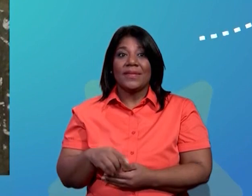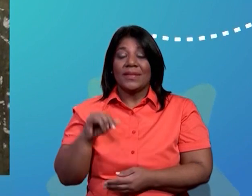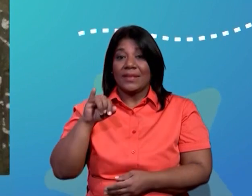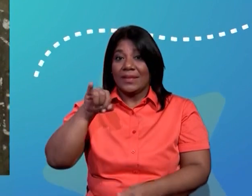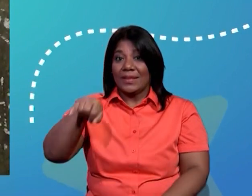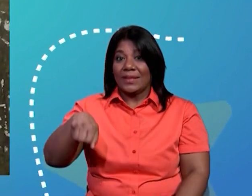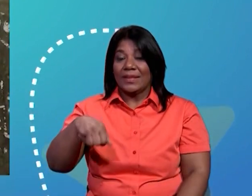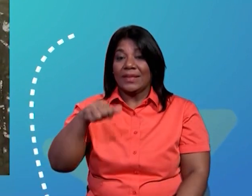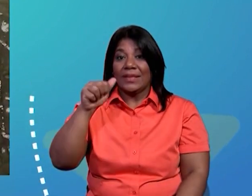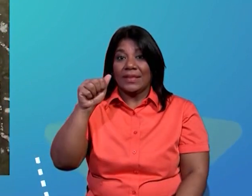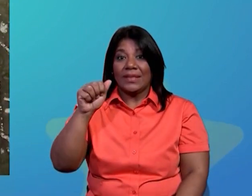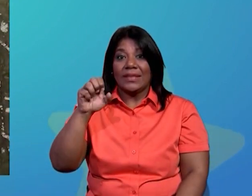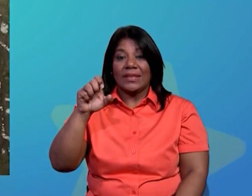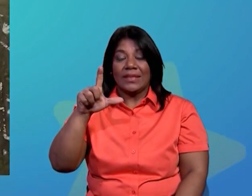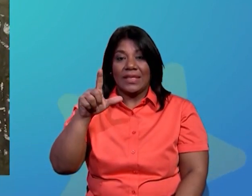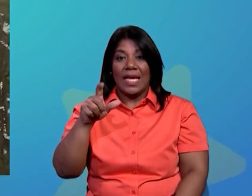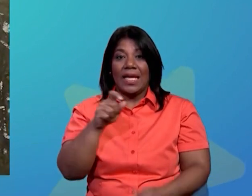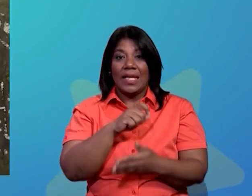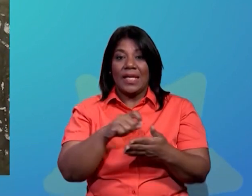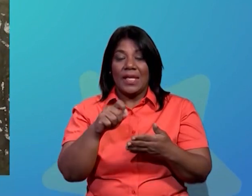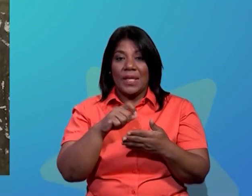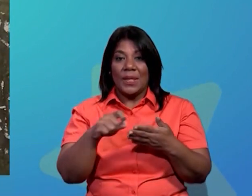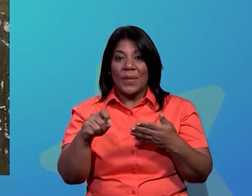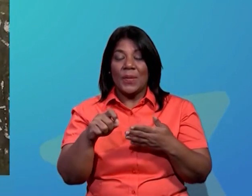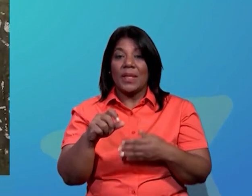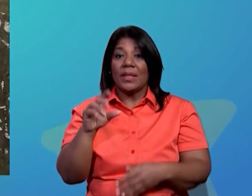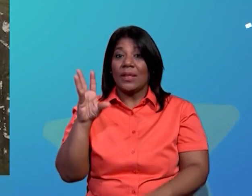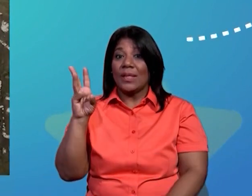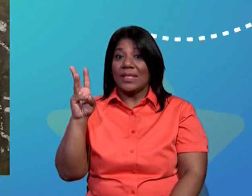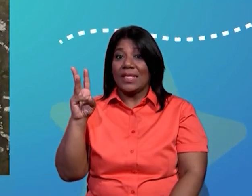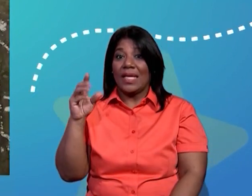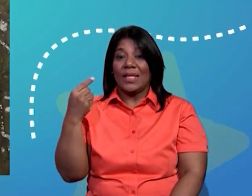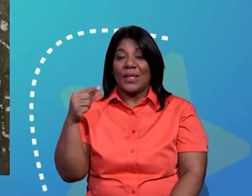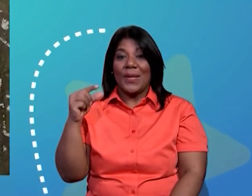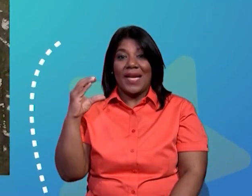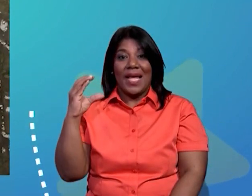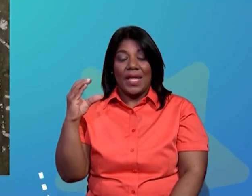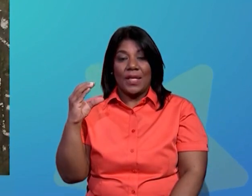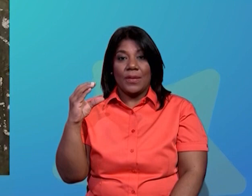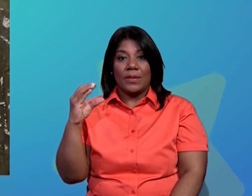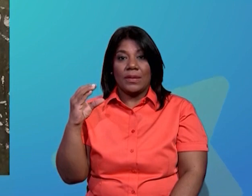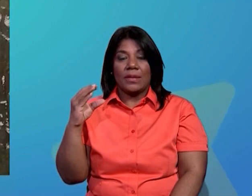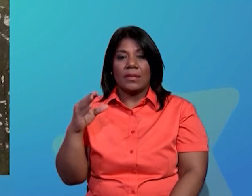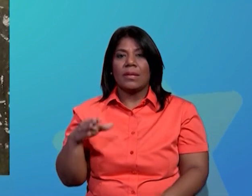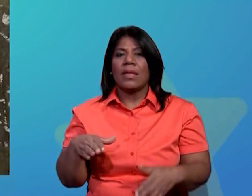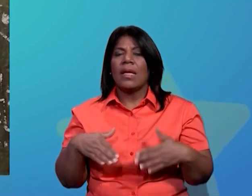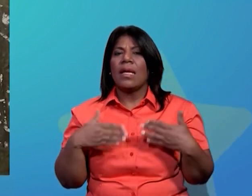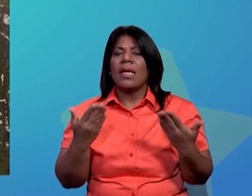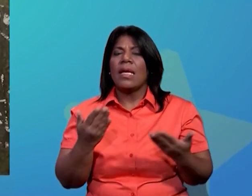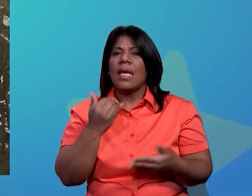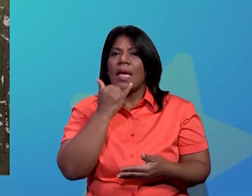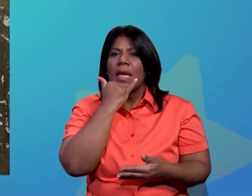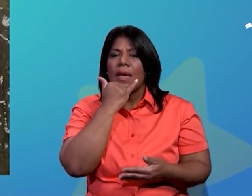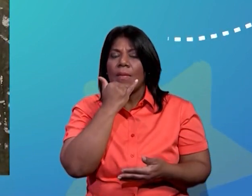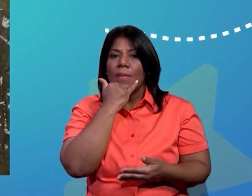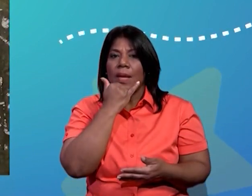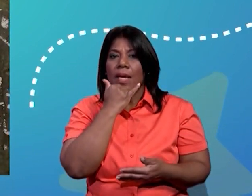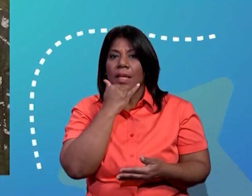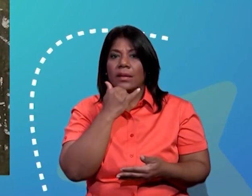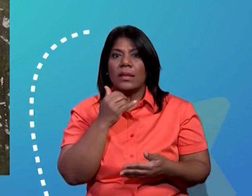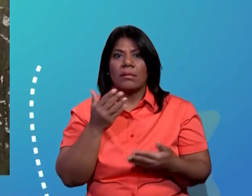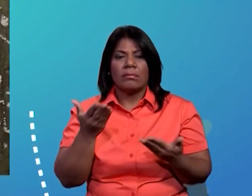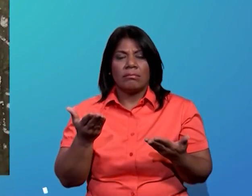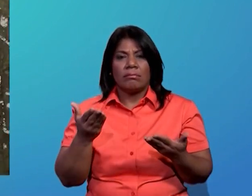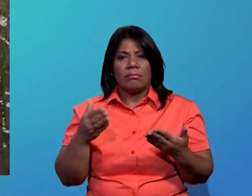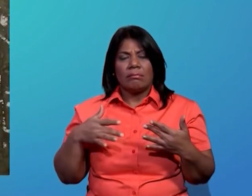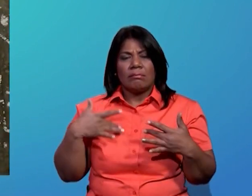educativo guillermo en dar a galimani curso del sexto grado c mi pregunta es qué ocurre con la percepción o la